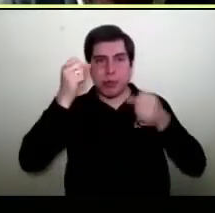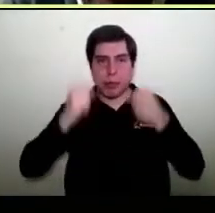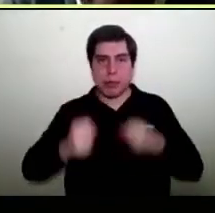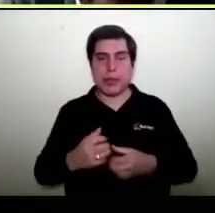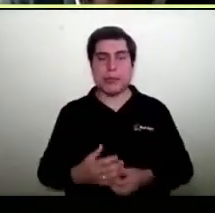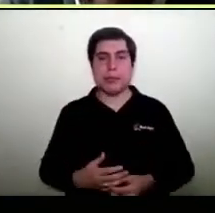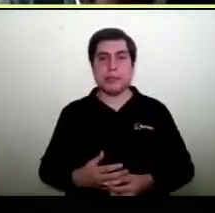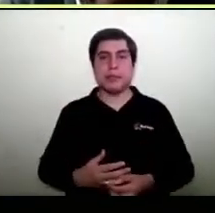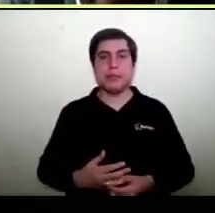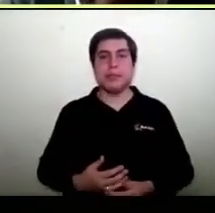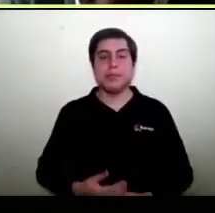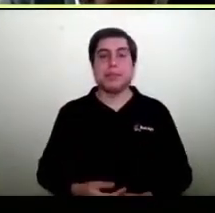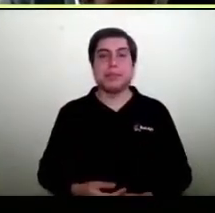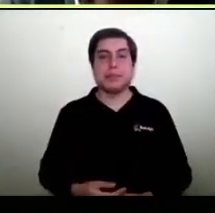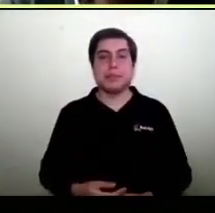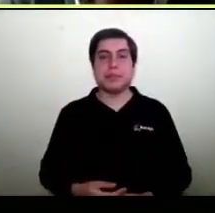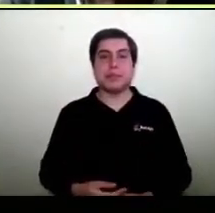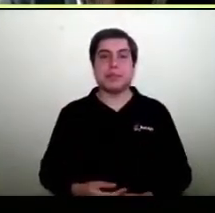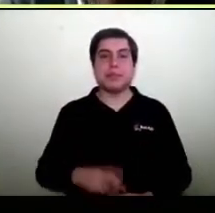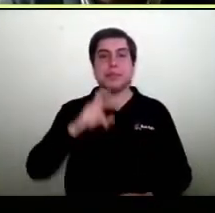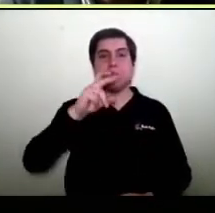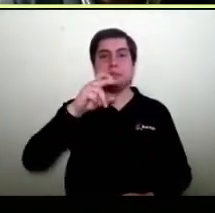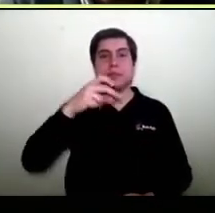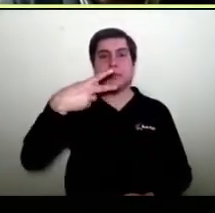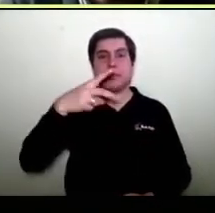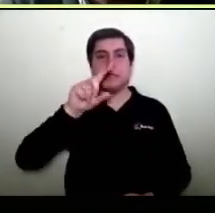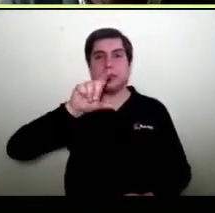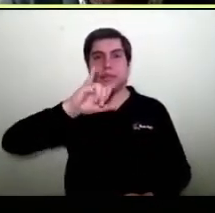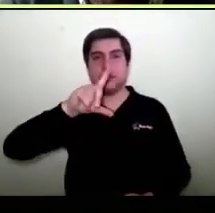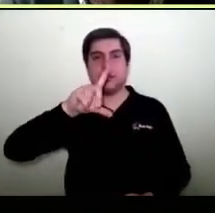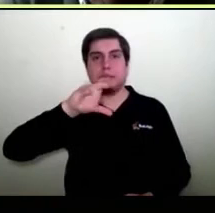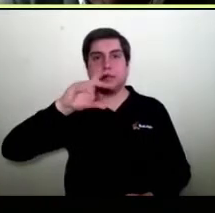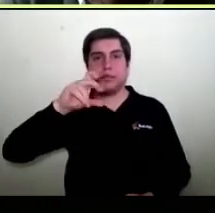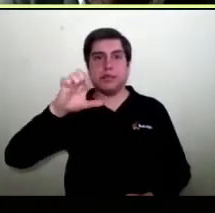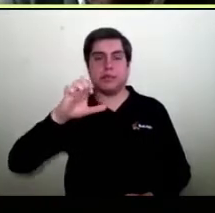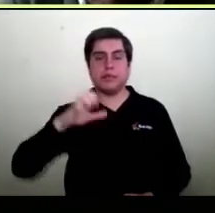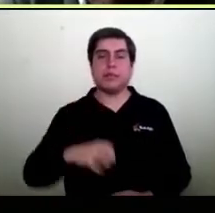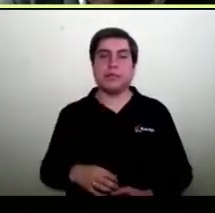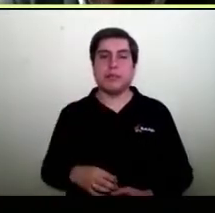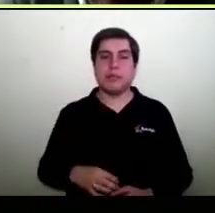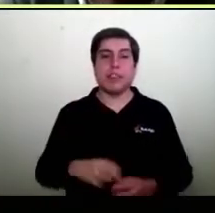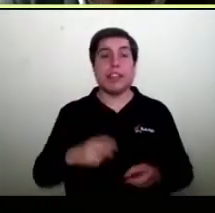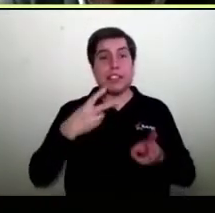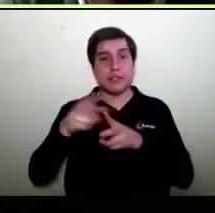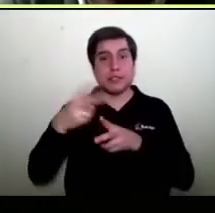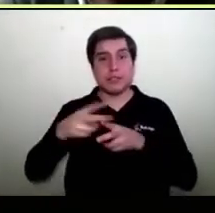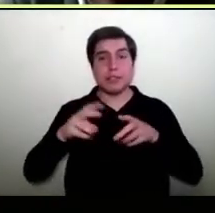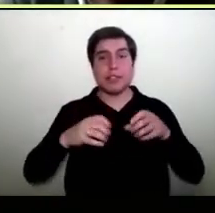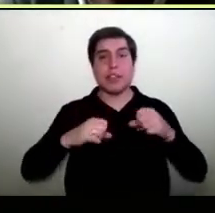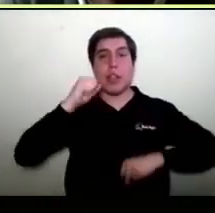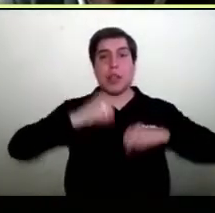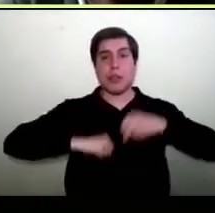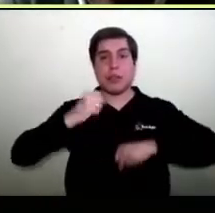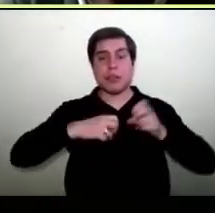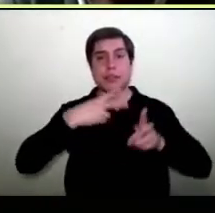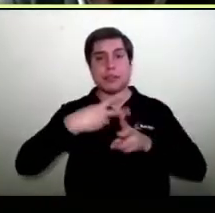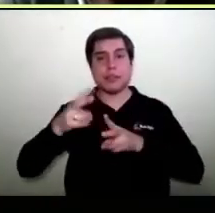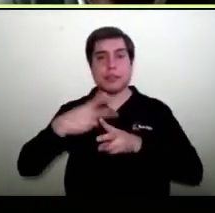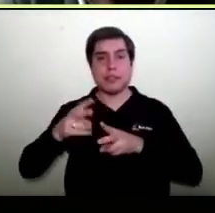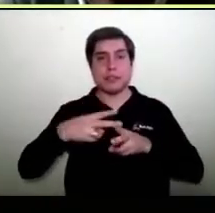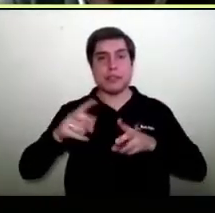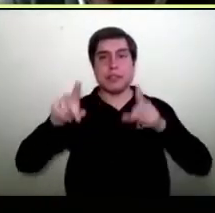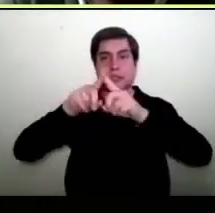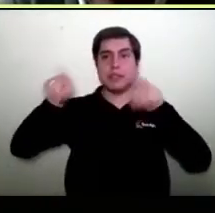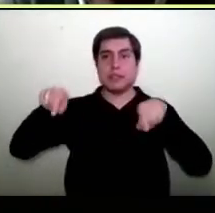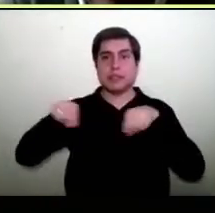eso. Filip pregunta ¿cómo puedes conseguir una empresa o un equipo para armar vitrinas virtuales o